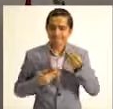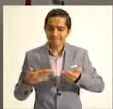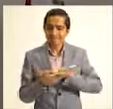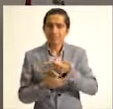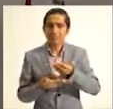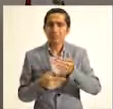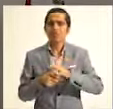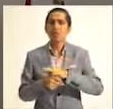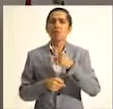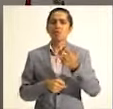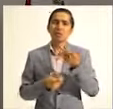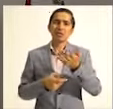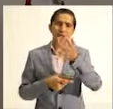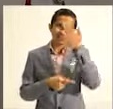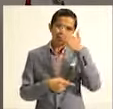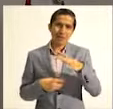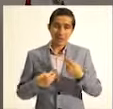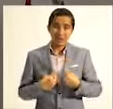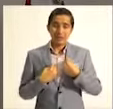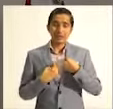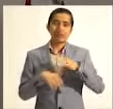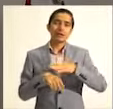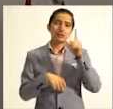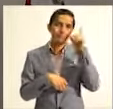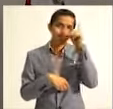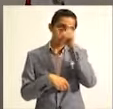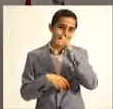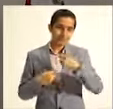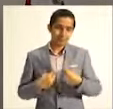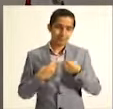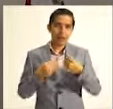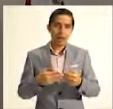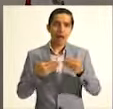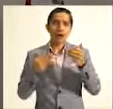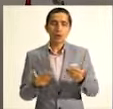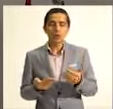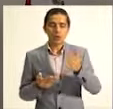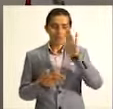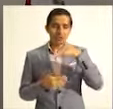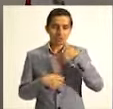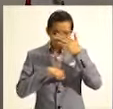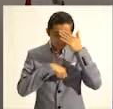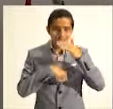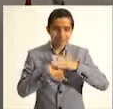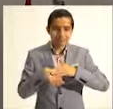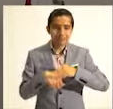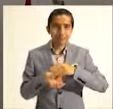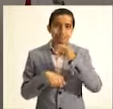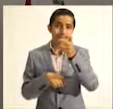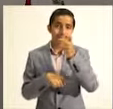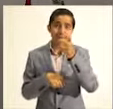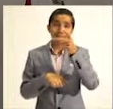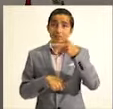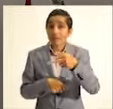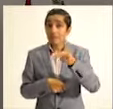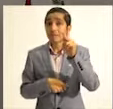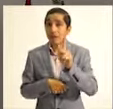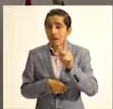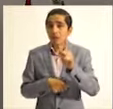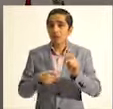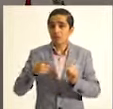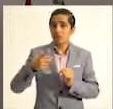empatía, porque además nos ha tocado vivir tiempos muy difíciles, estoy consciente de ello, pero